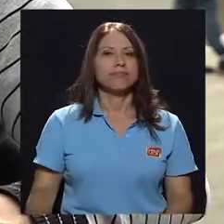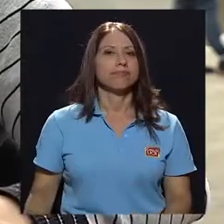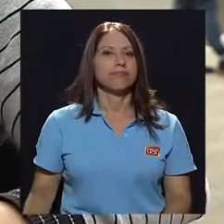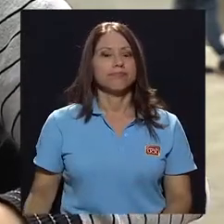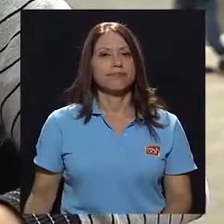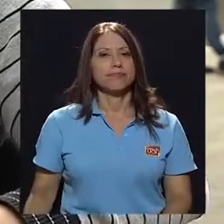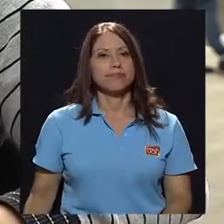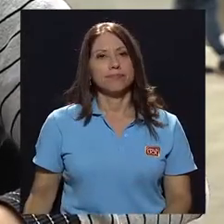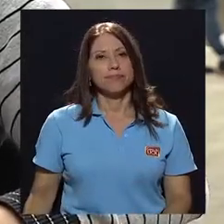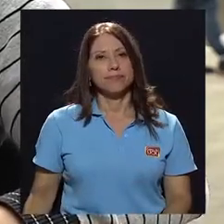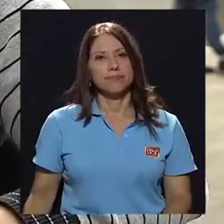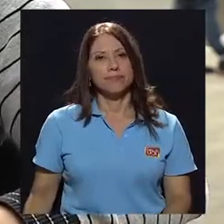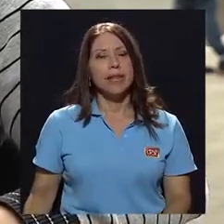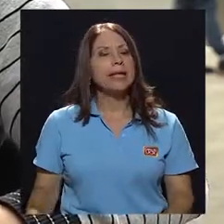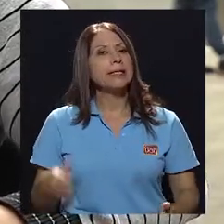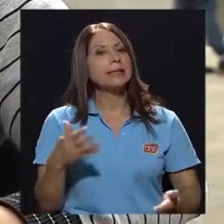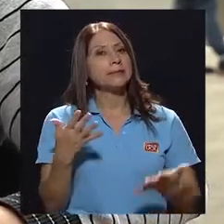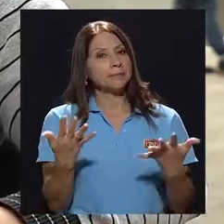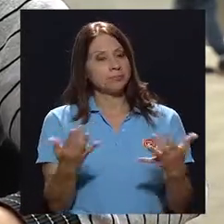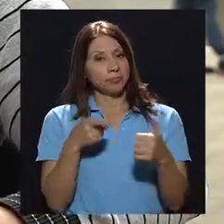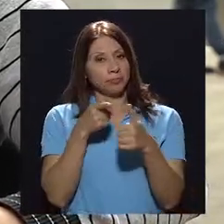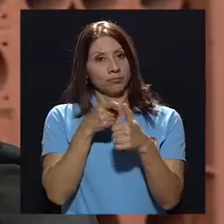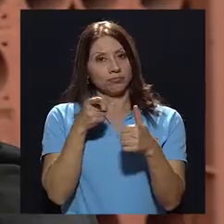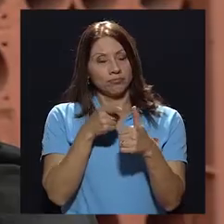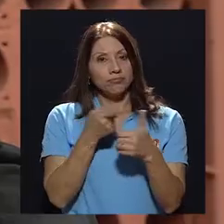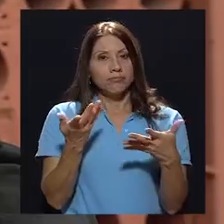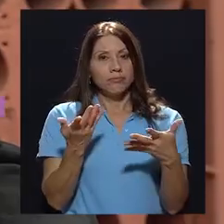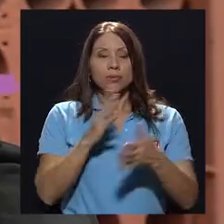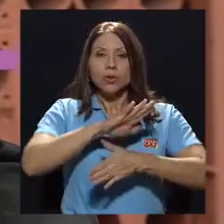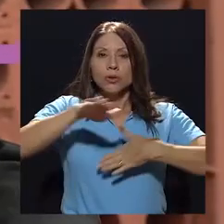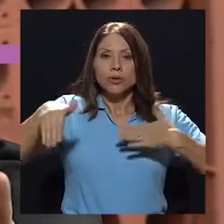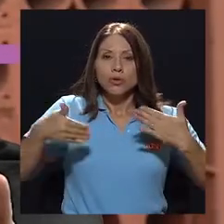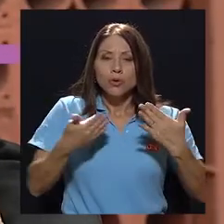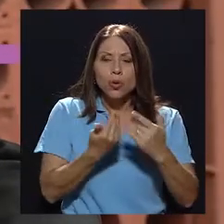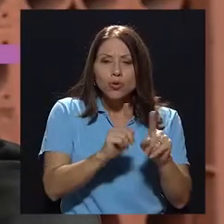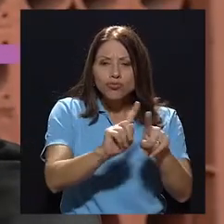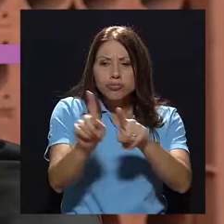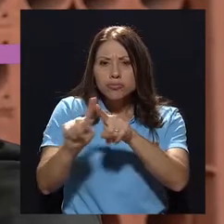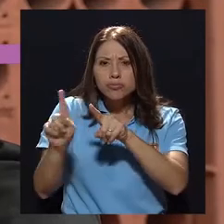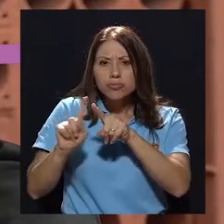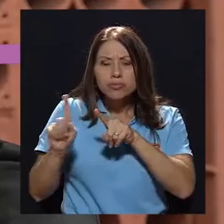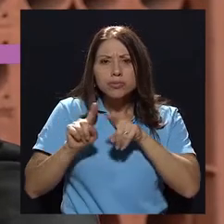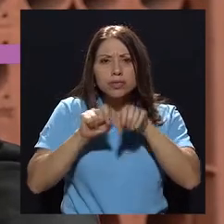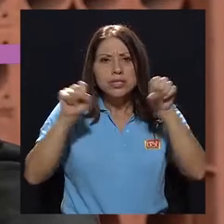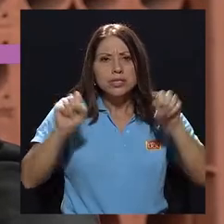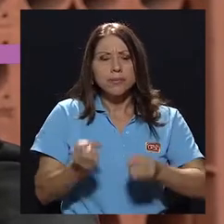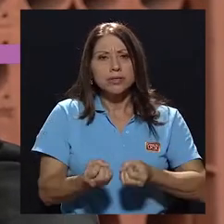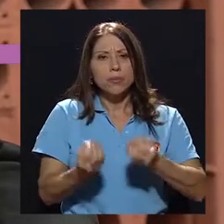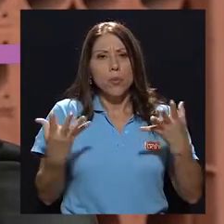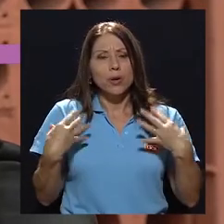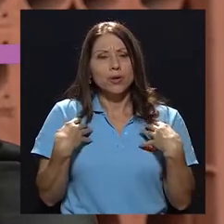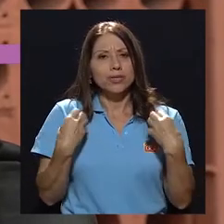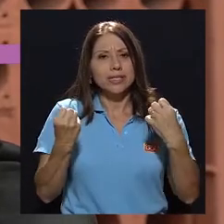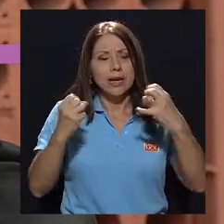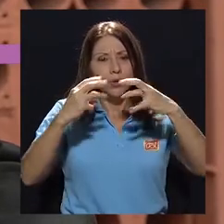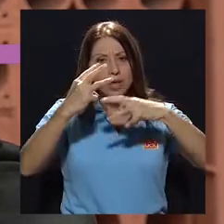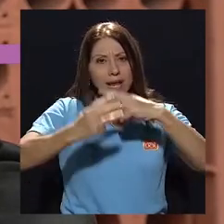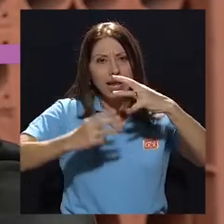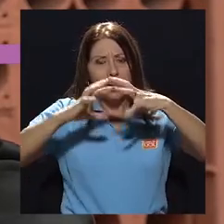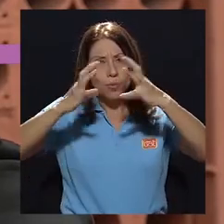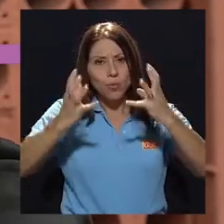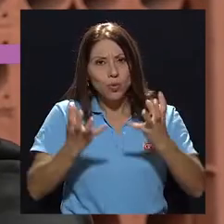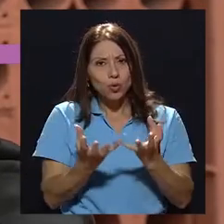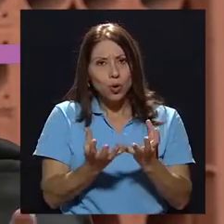A ver, tal vez lo primero que habría que decir es que todos los sistemas públicos de salud en el mundo se organizan